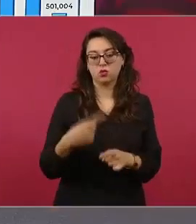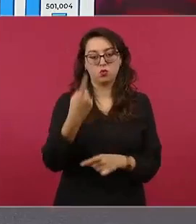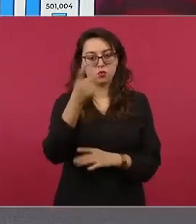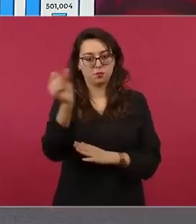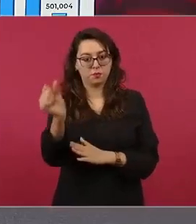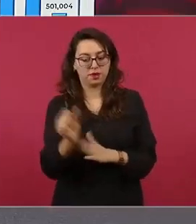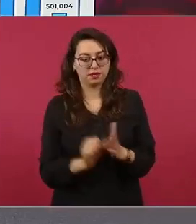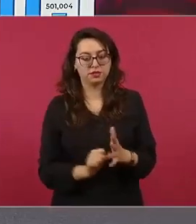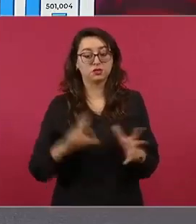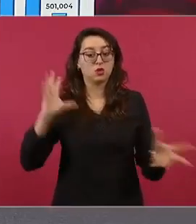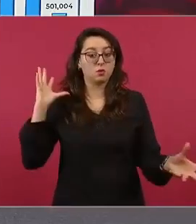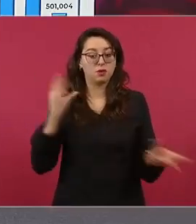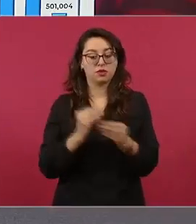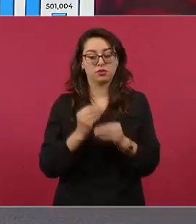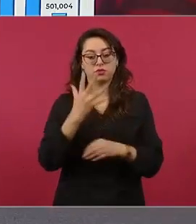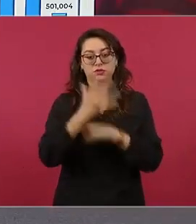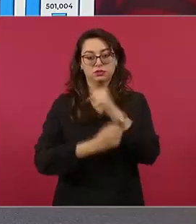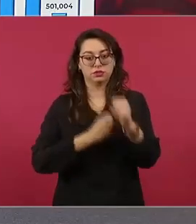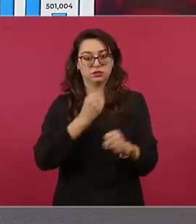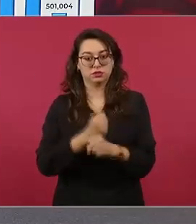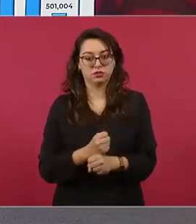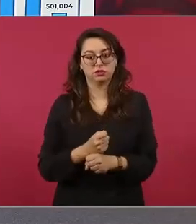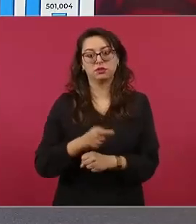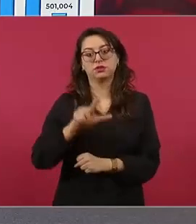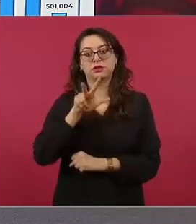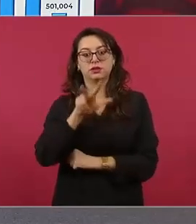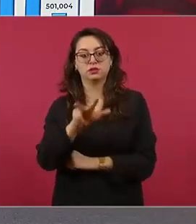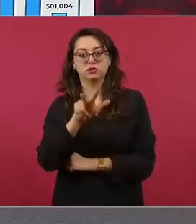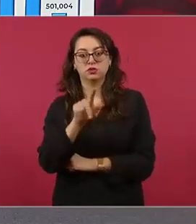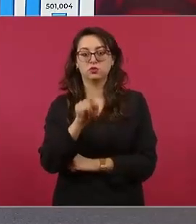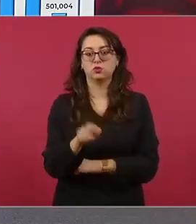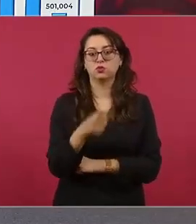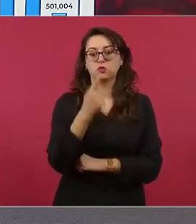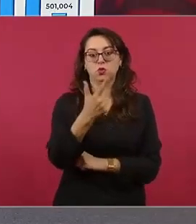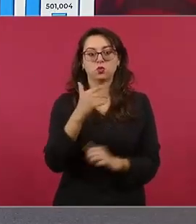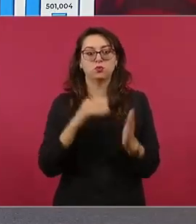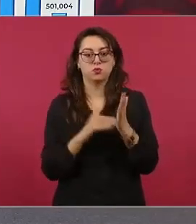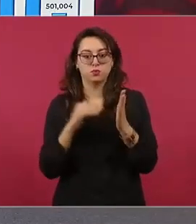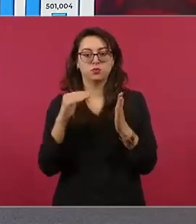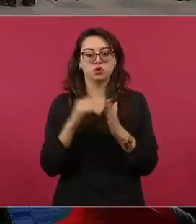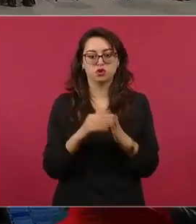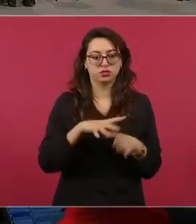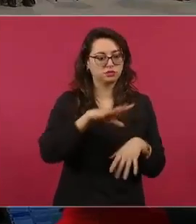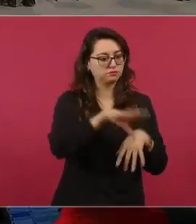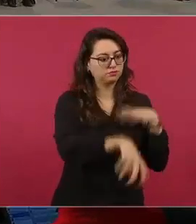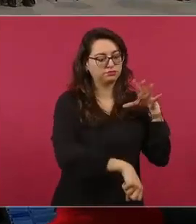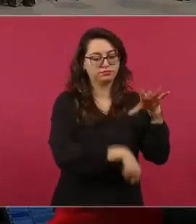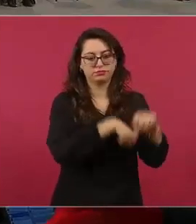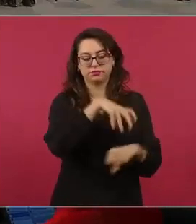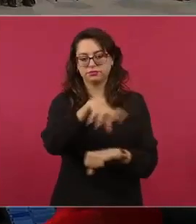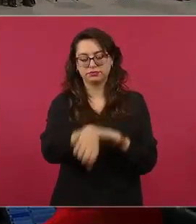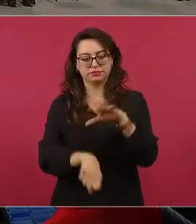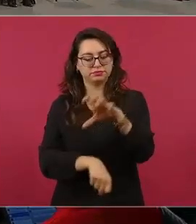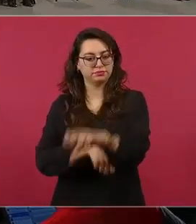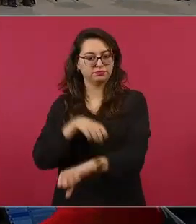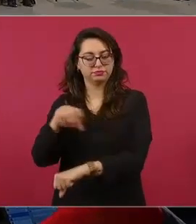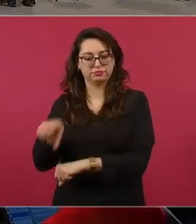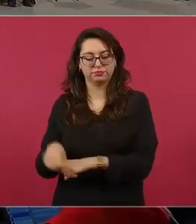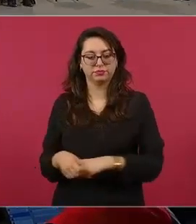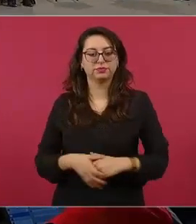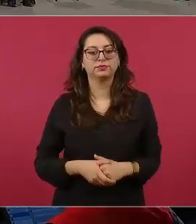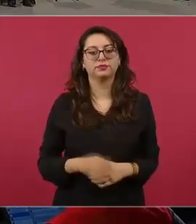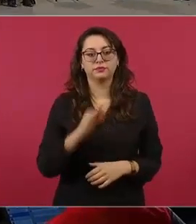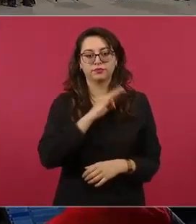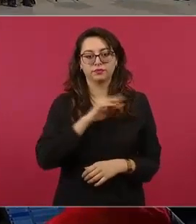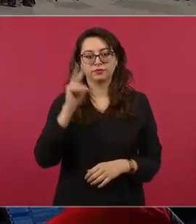Y en la administración, 18.1 millones de cartuchos se han asegurado a la delincuencia organizada. Aquí vemos las